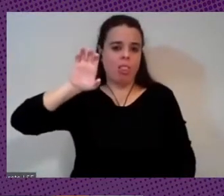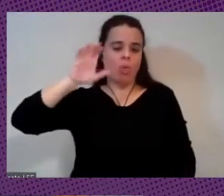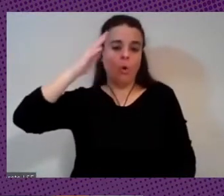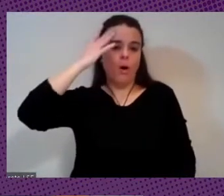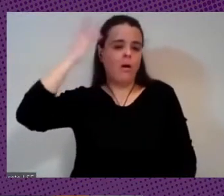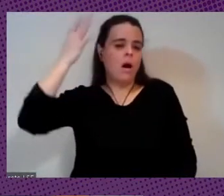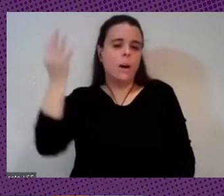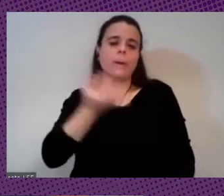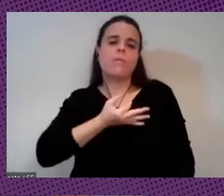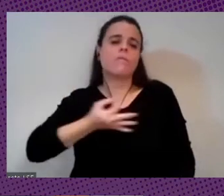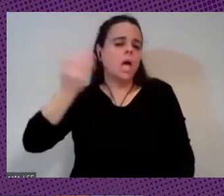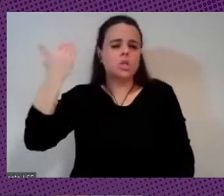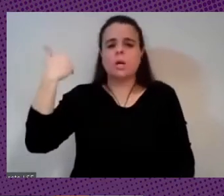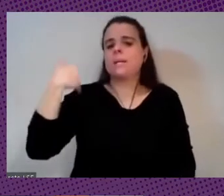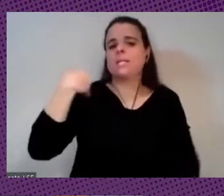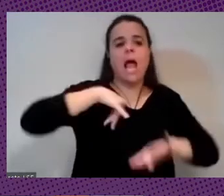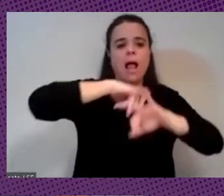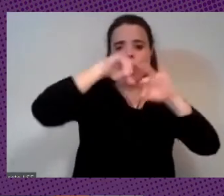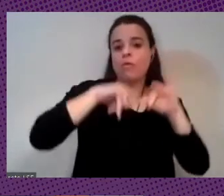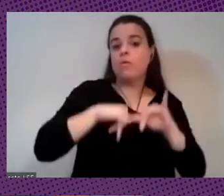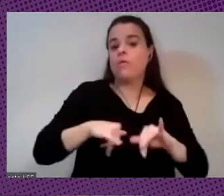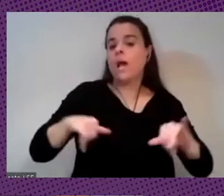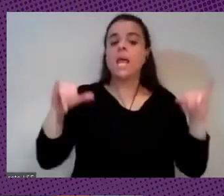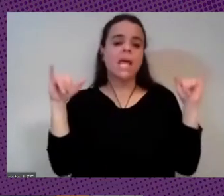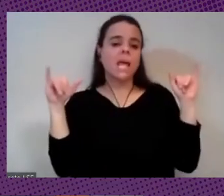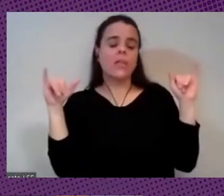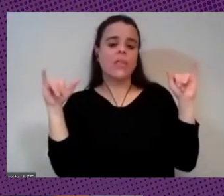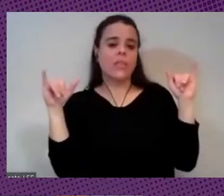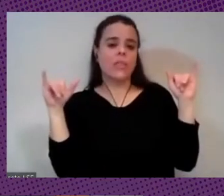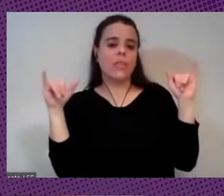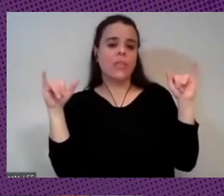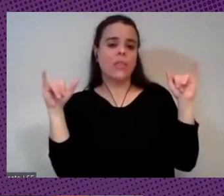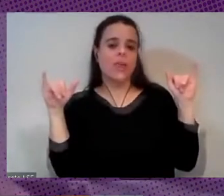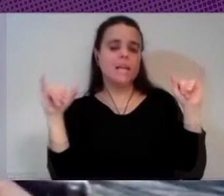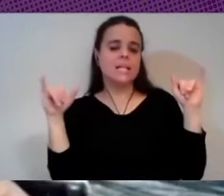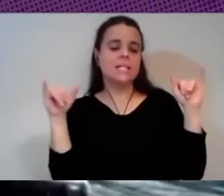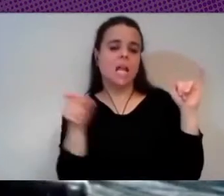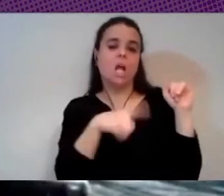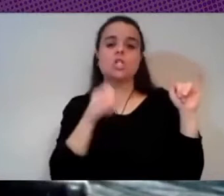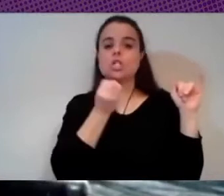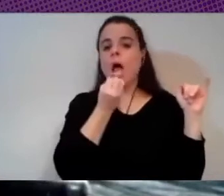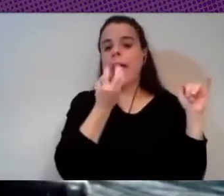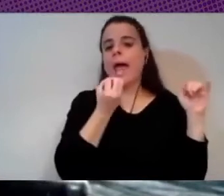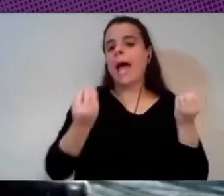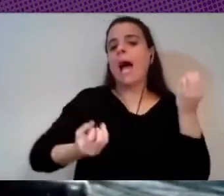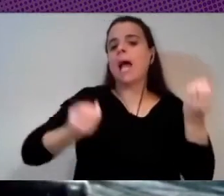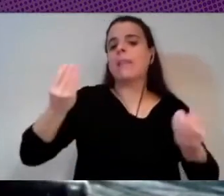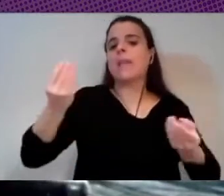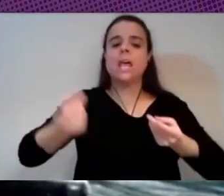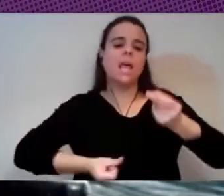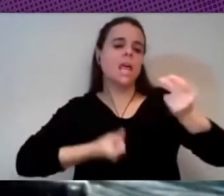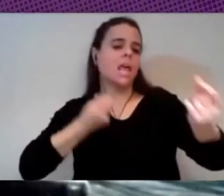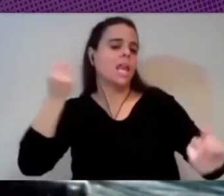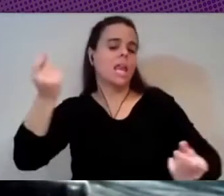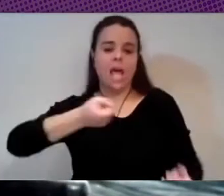fuimos felices y corríamos en los jardines de la